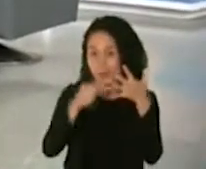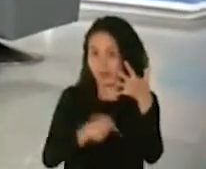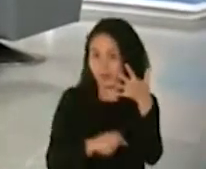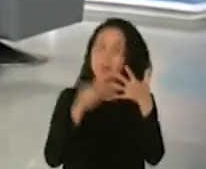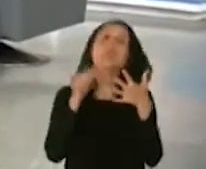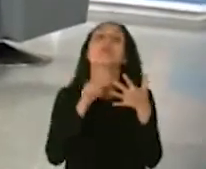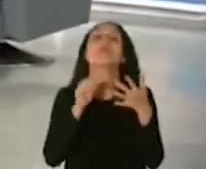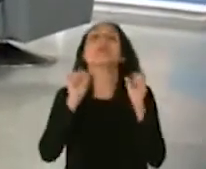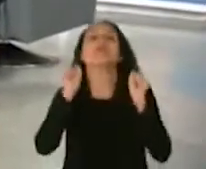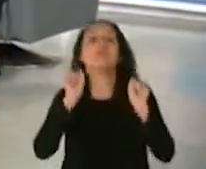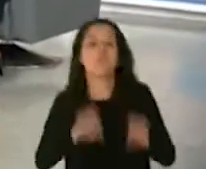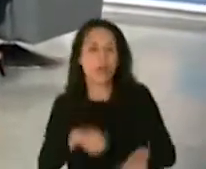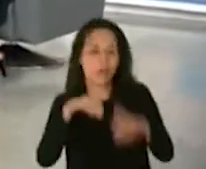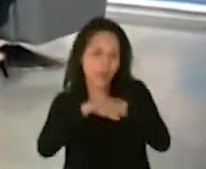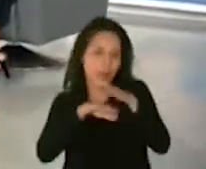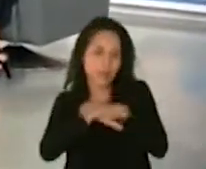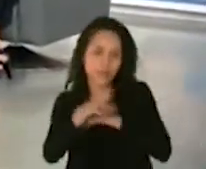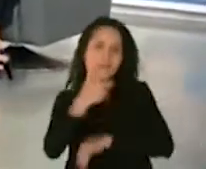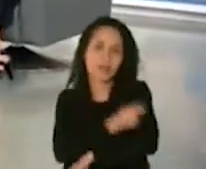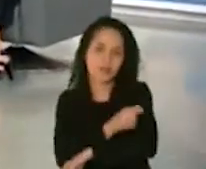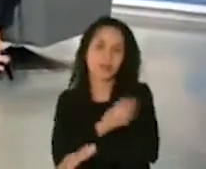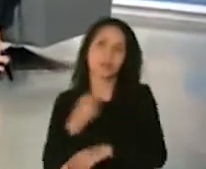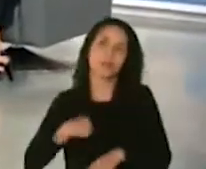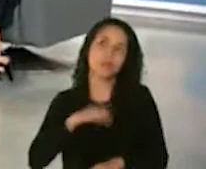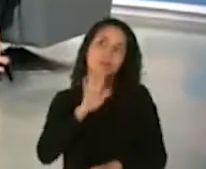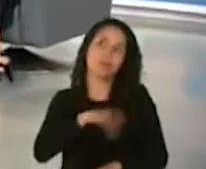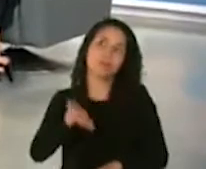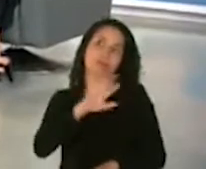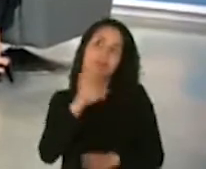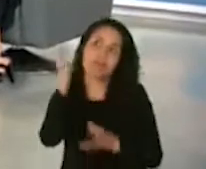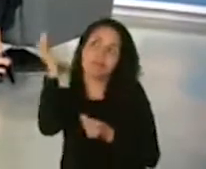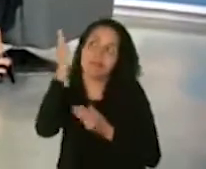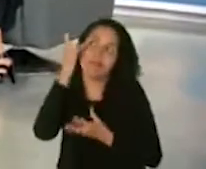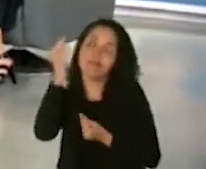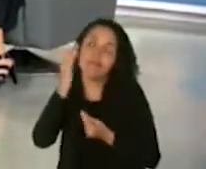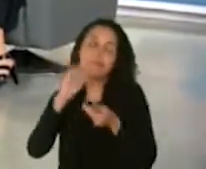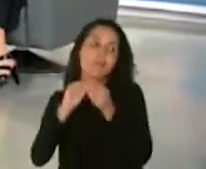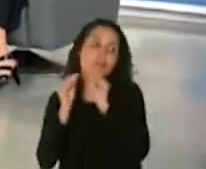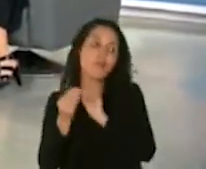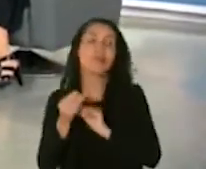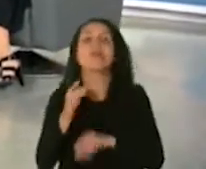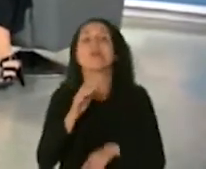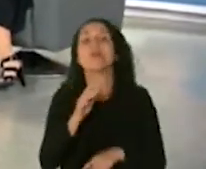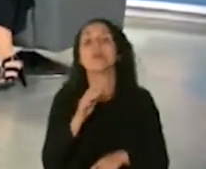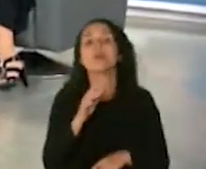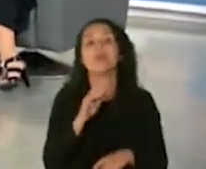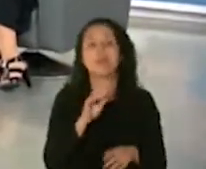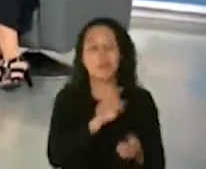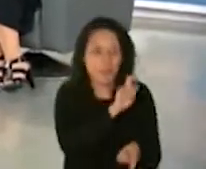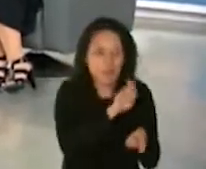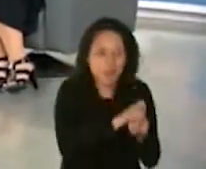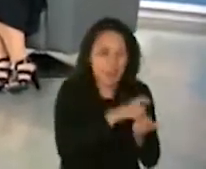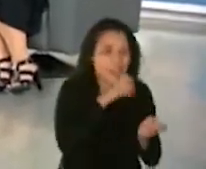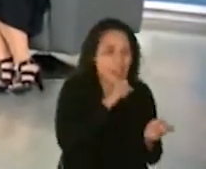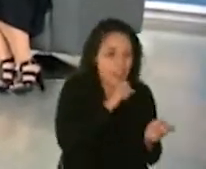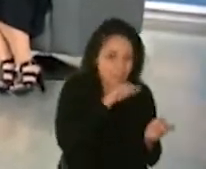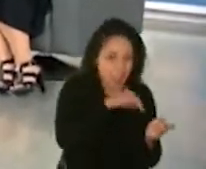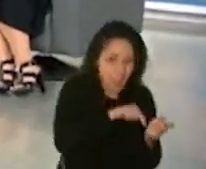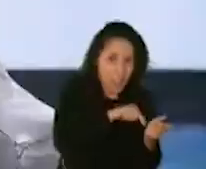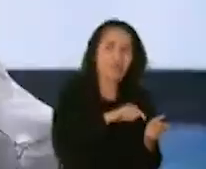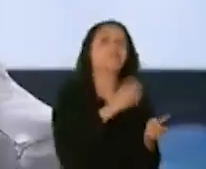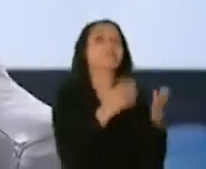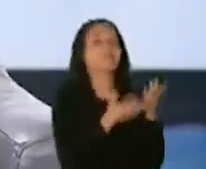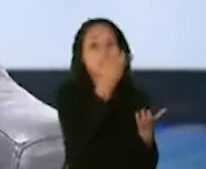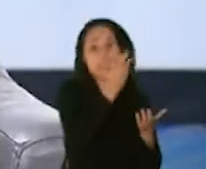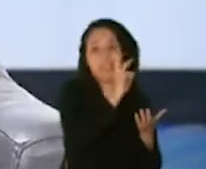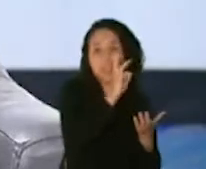tenga acceso a la vacuna. Estaríamos hablando, por los datos que tenemos, que inicialmente es de una edad específica, probablemente